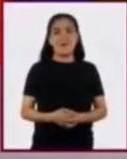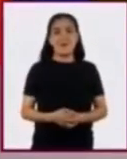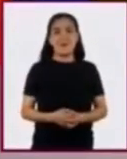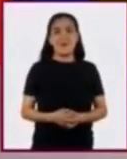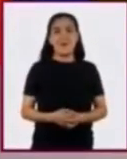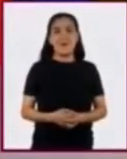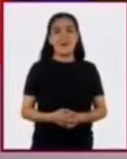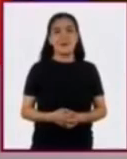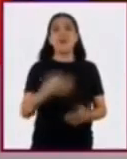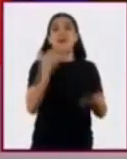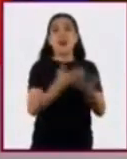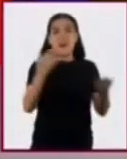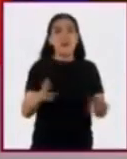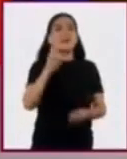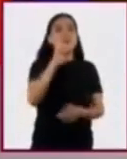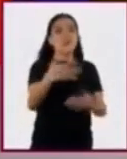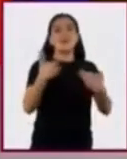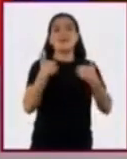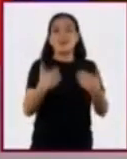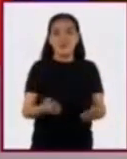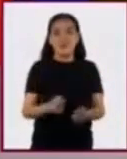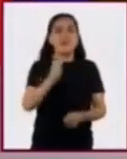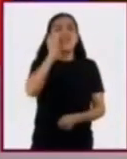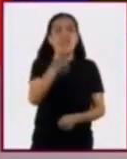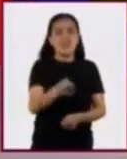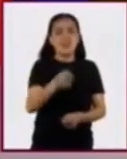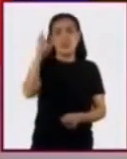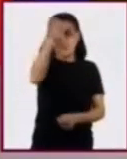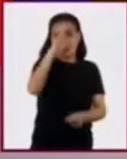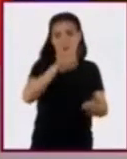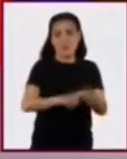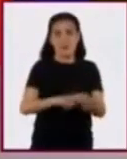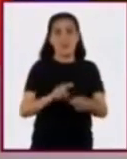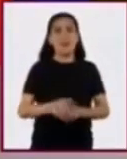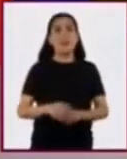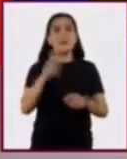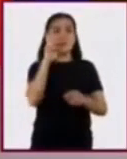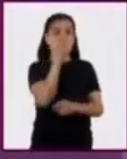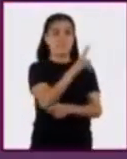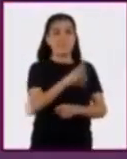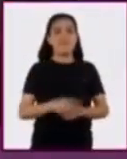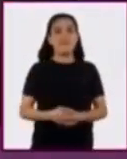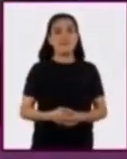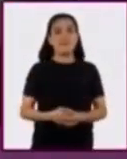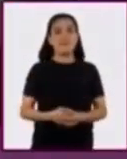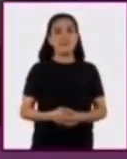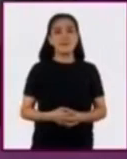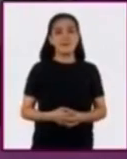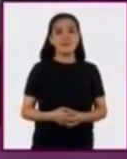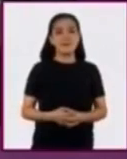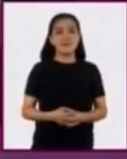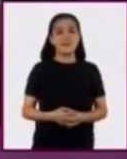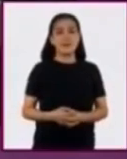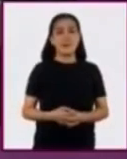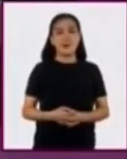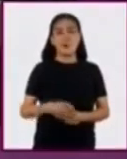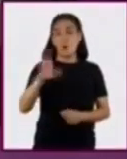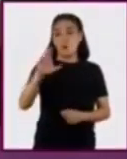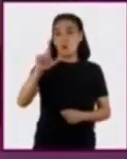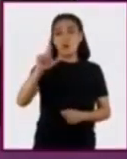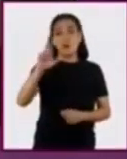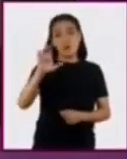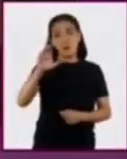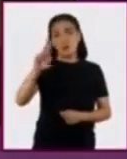Ahora vamos a entender qué es la cultura. Presten atención. La cultura